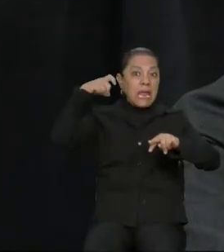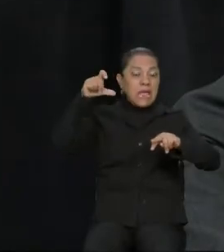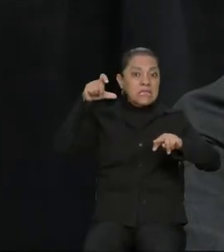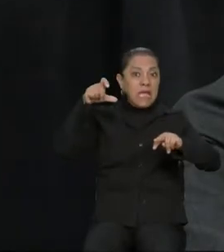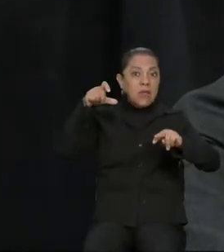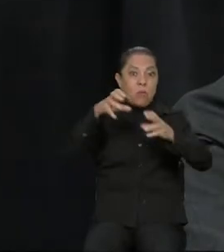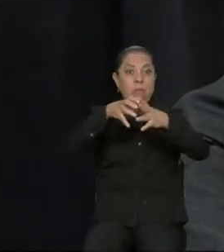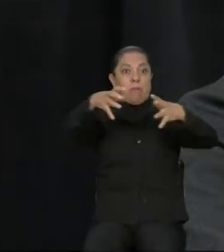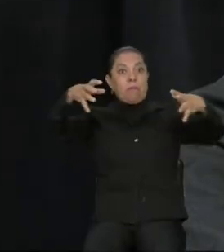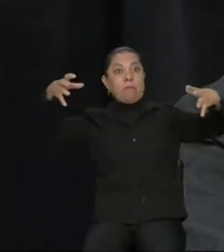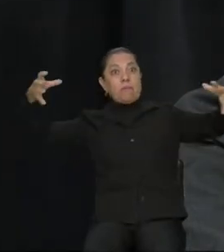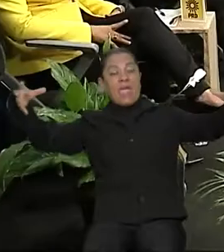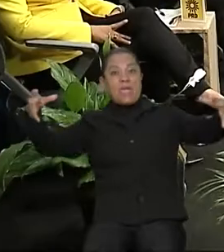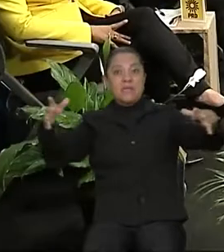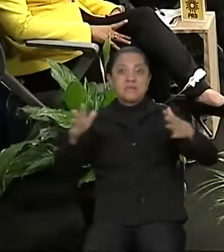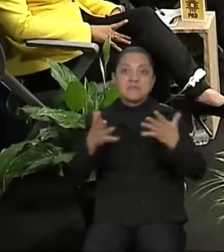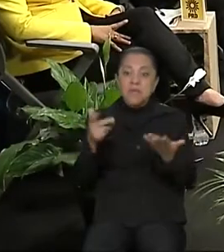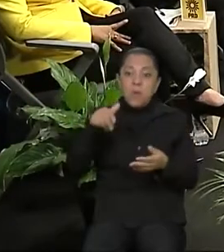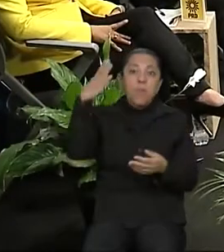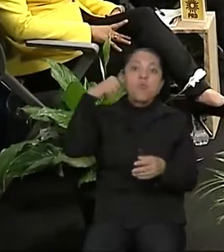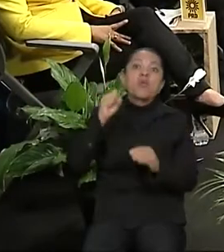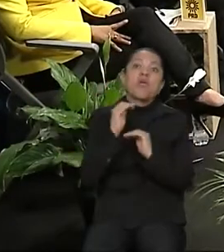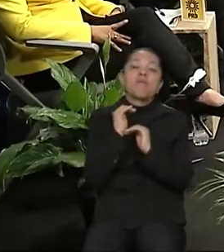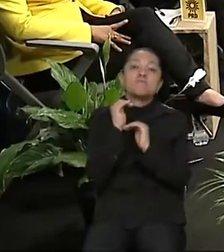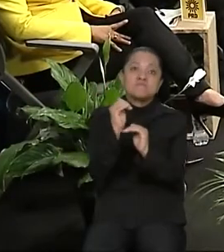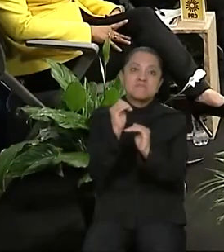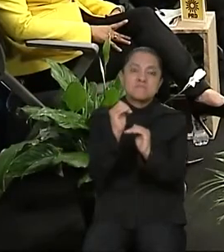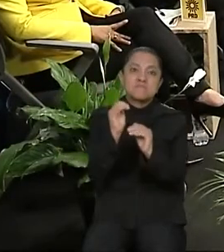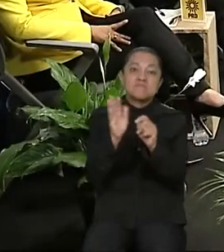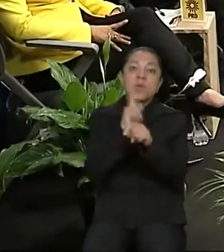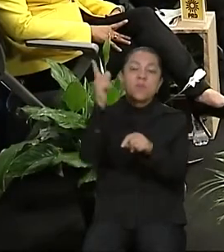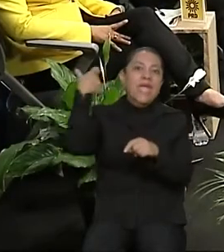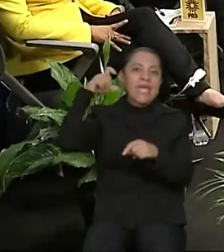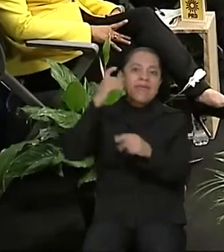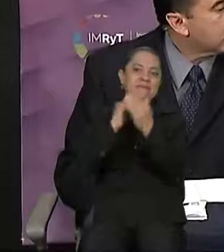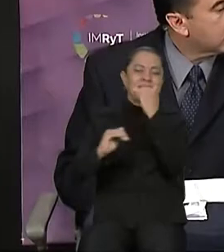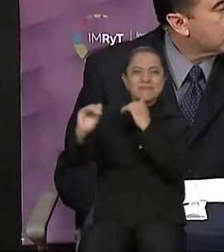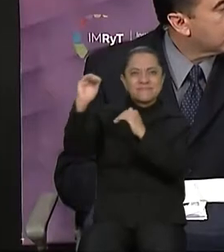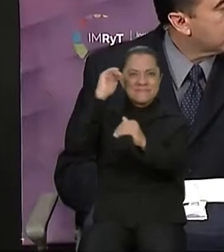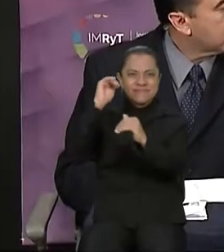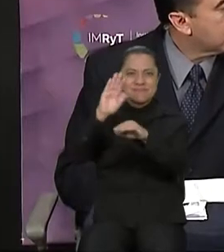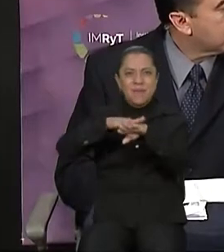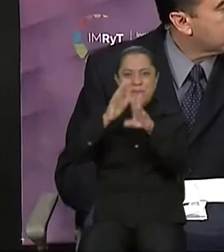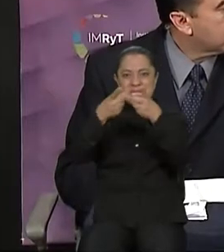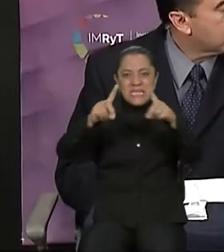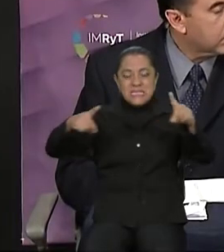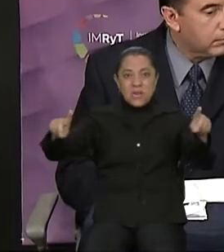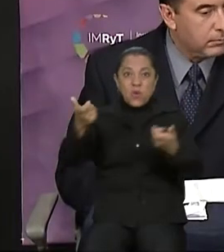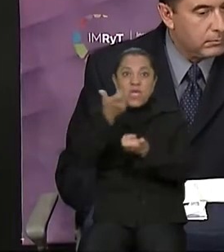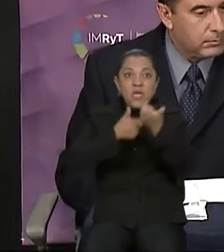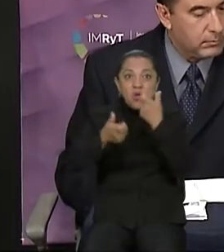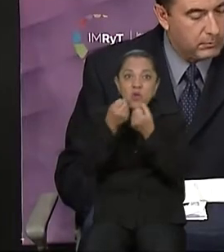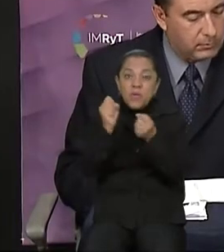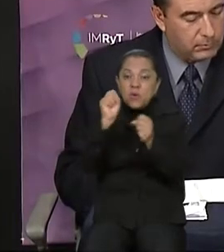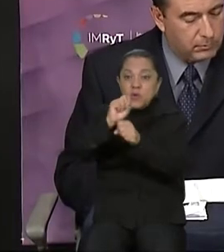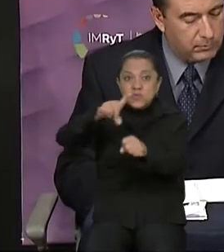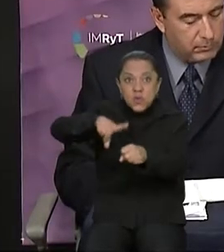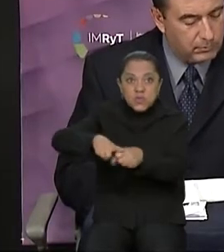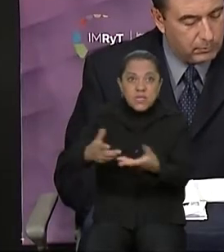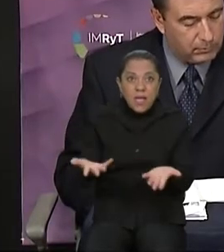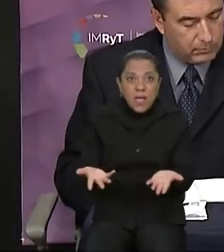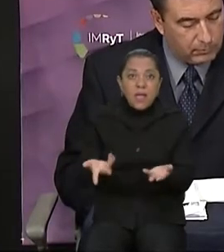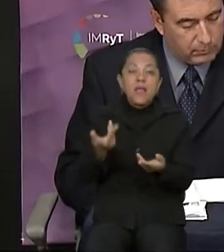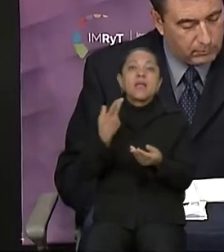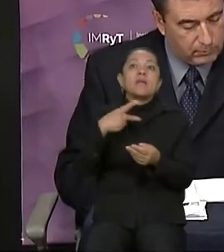indicadores económicos y sociales. A raíz del Telecán, por lo tanto, Querétaro se considera un Estado ganador y Morelos no.